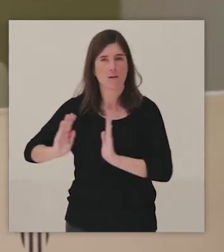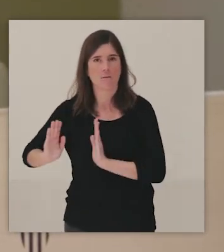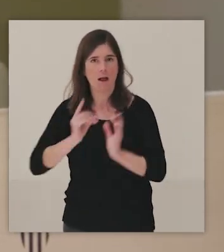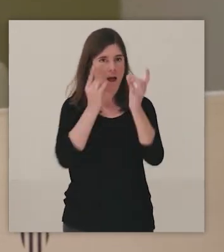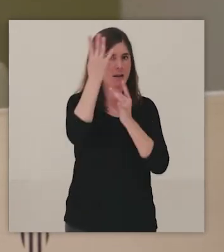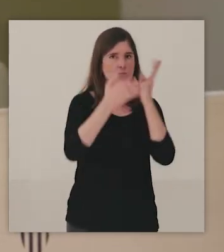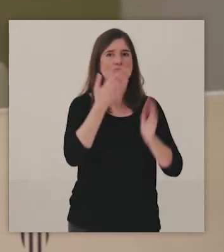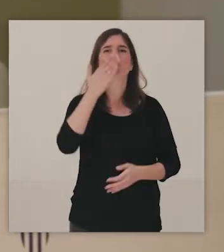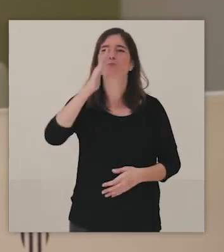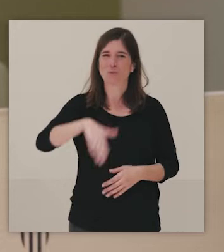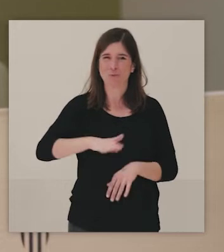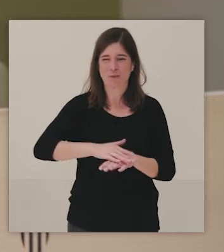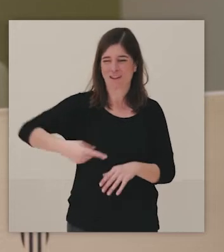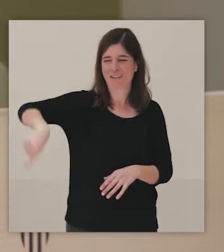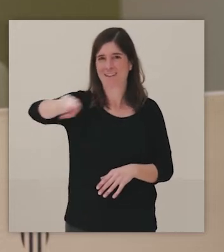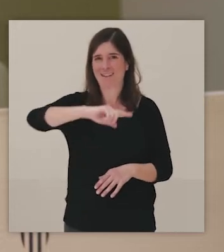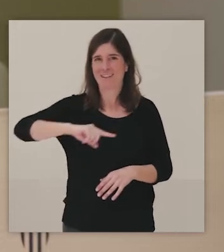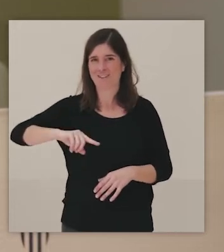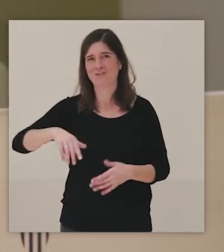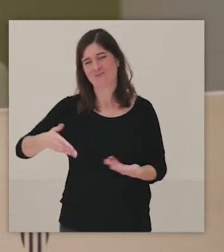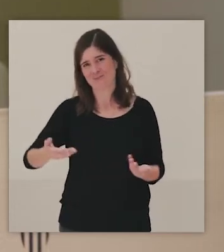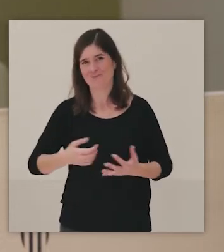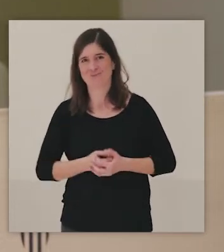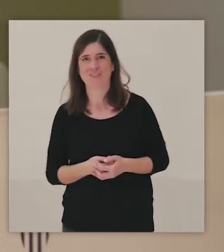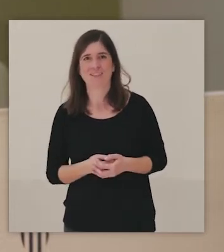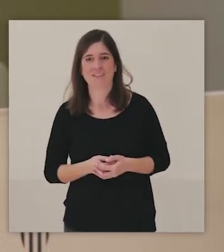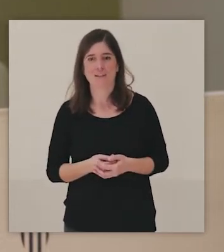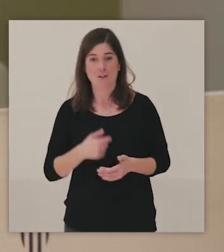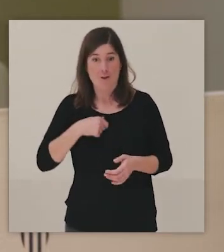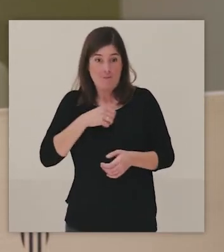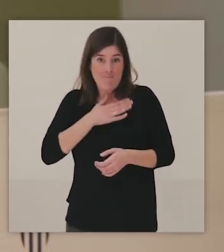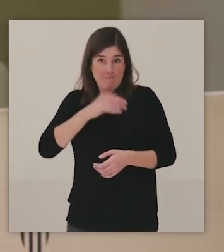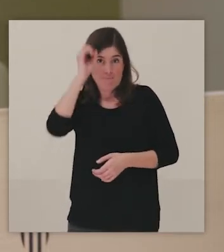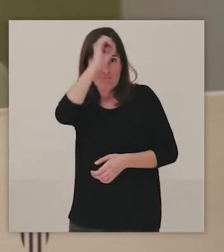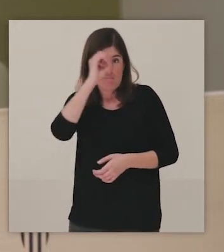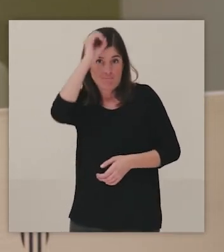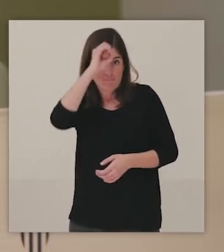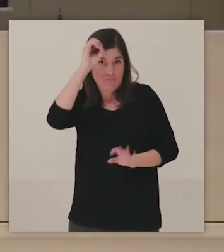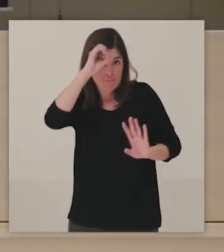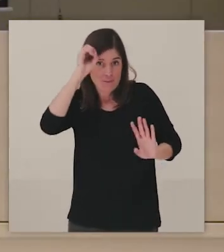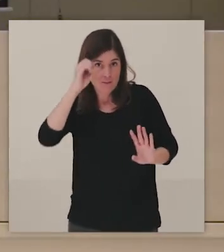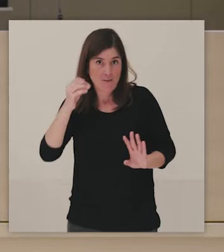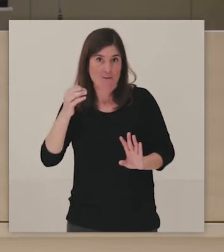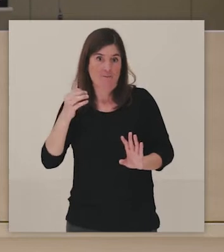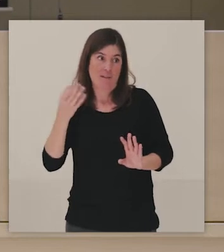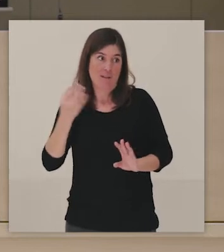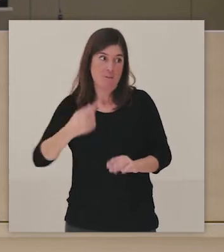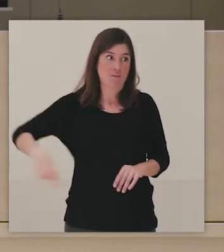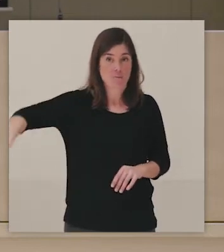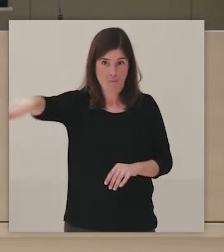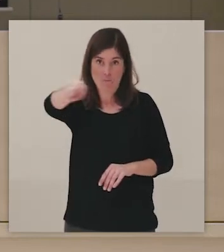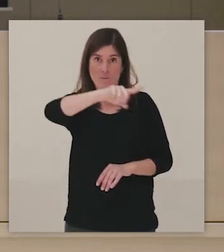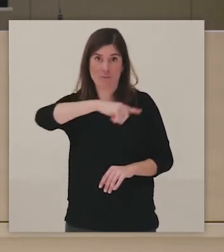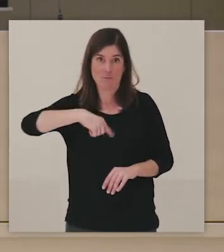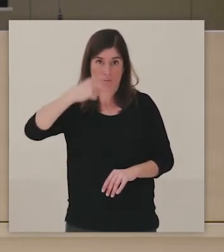las actividades. Entonces, yo creo que ese es uno de los elementos que desde mi punto de vista también tenéis o debemos